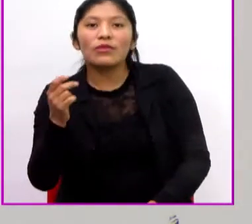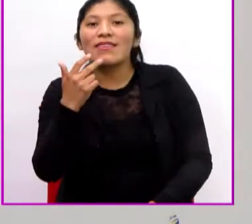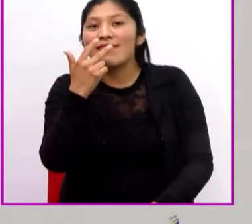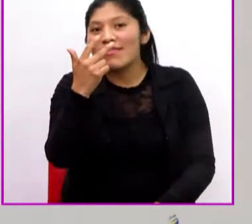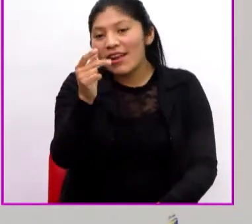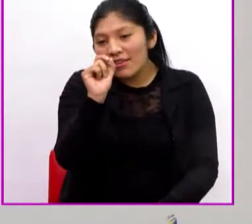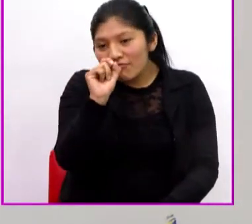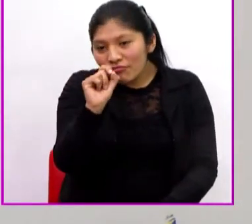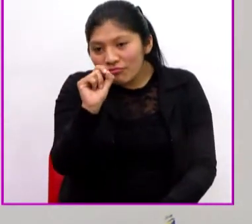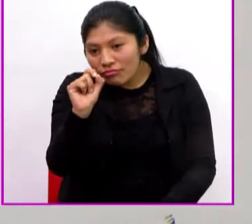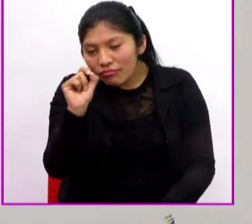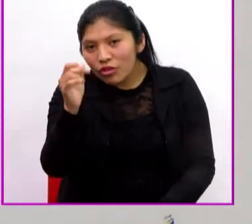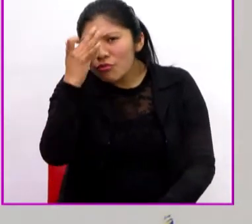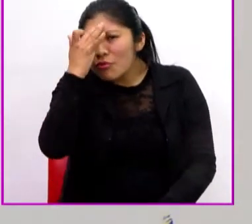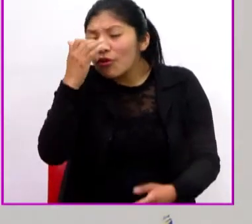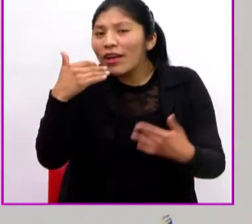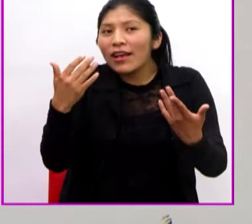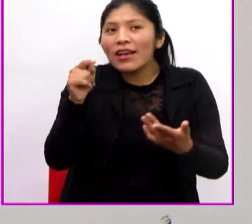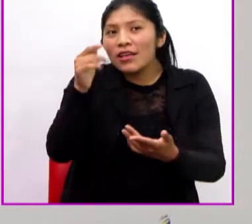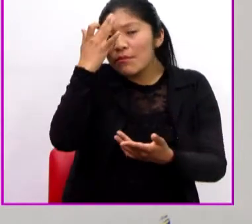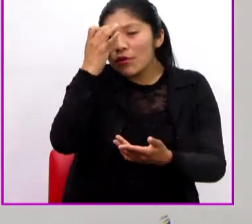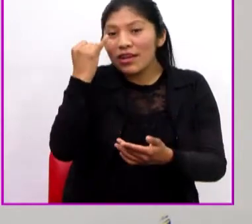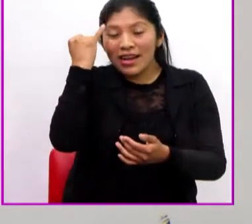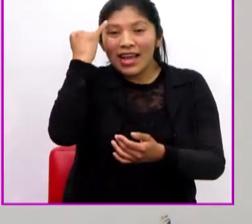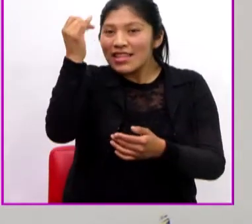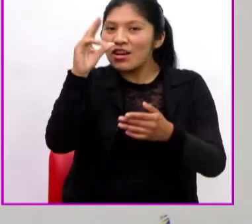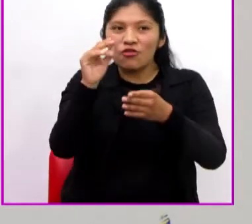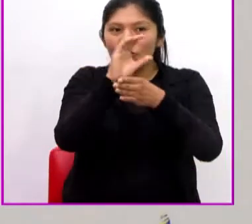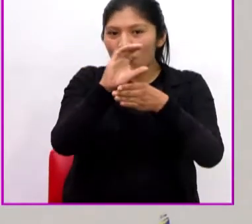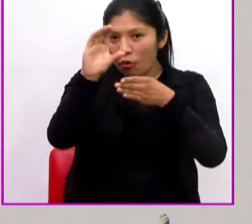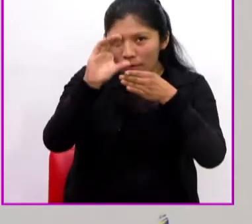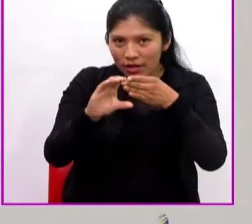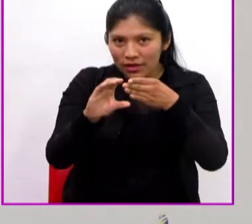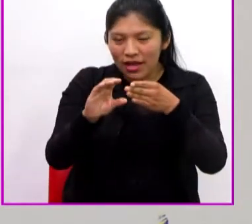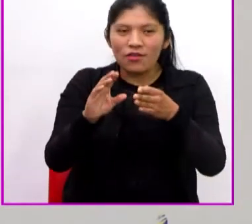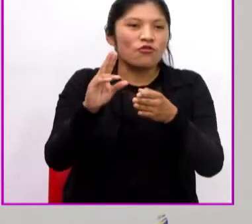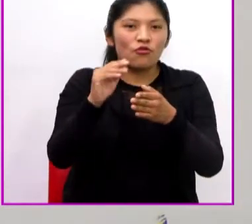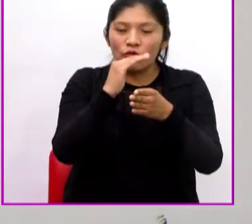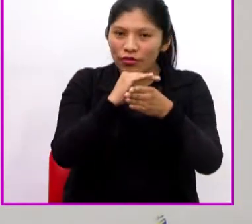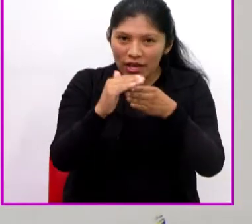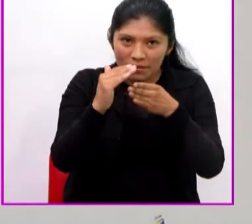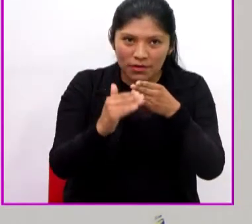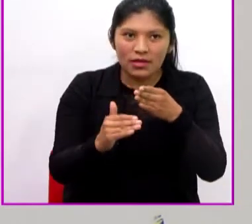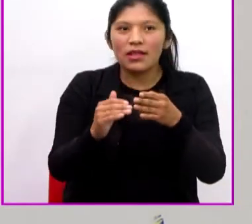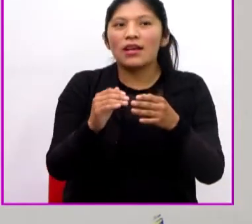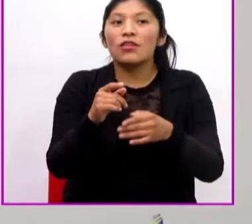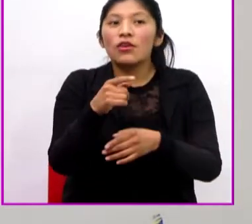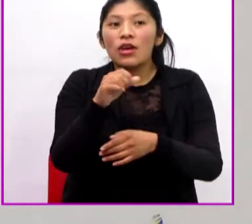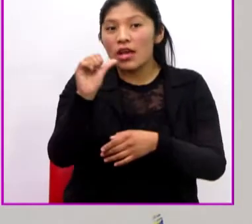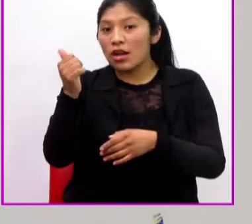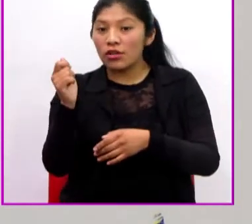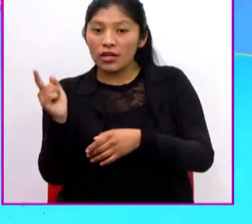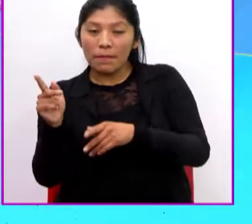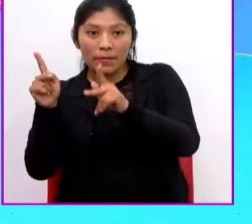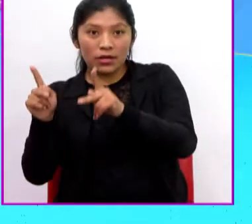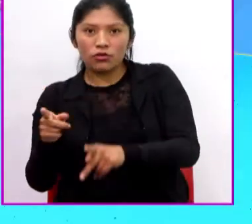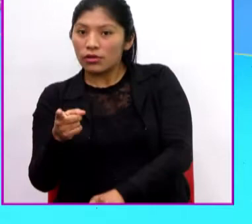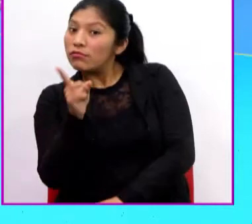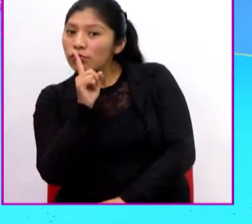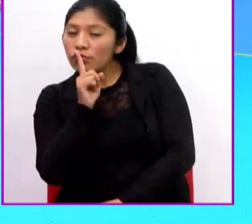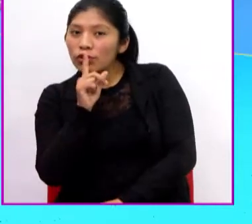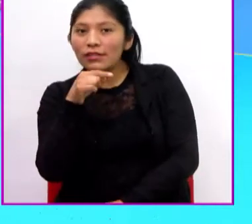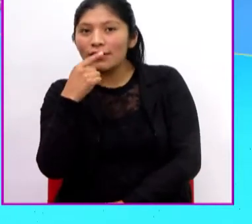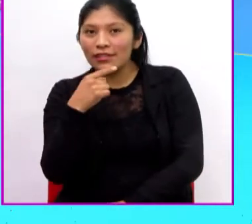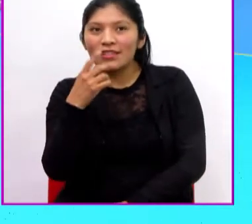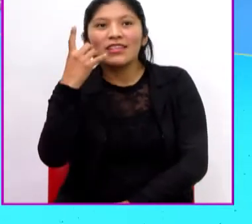suspensivos. ¿Por qué están ahí? Porque la idea no ha sido completada. Lo está callando el siguiente personaje al decir, shh. Y ese shh que vemos